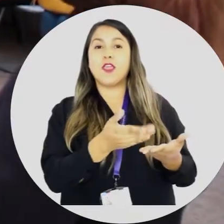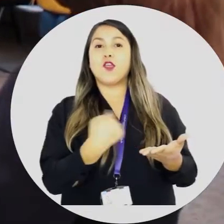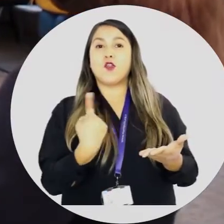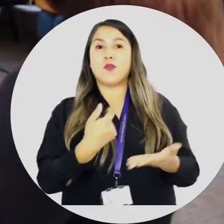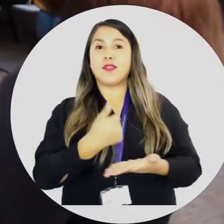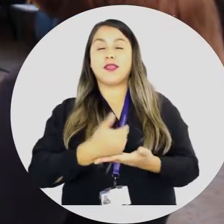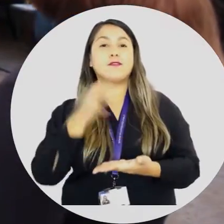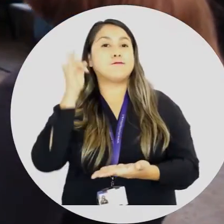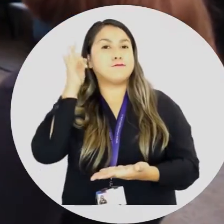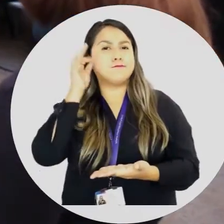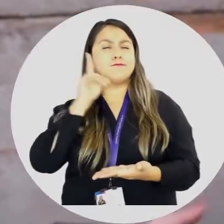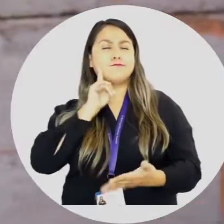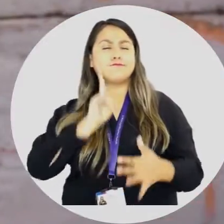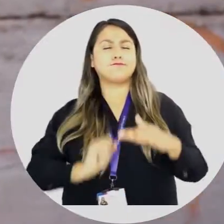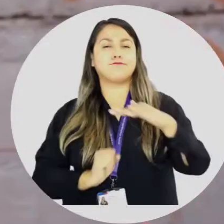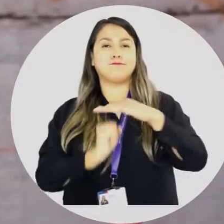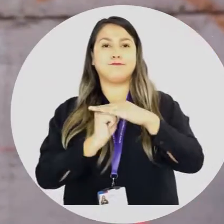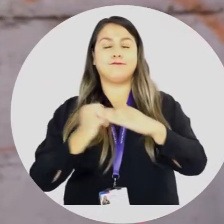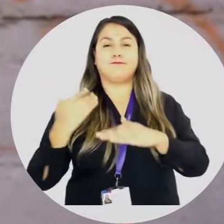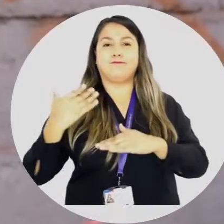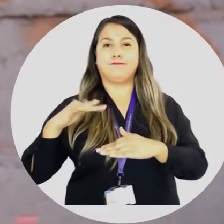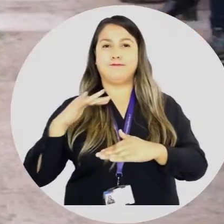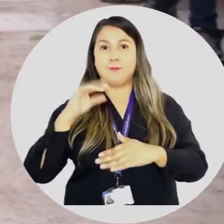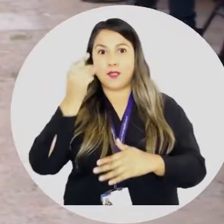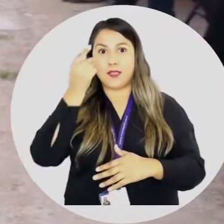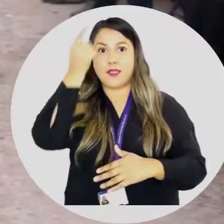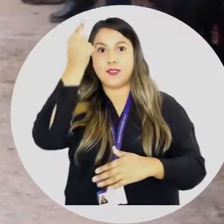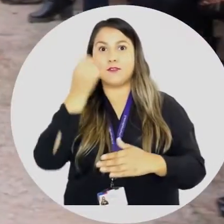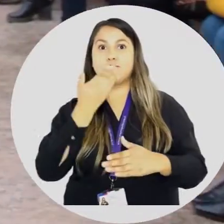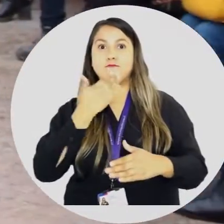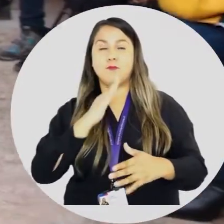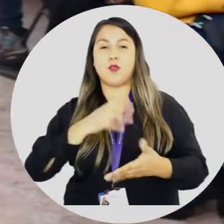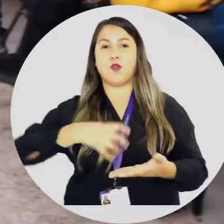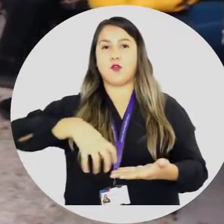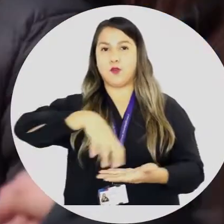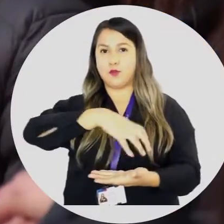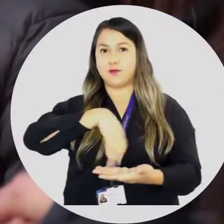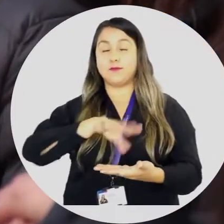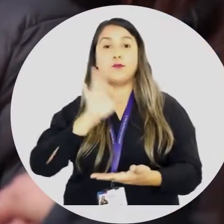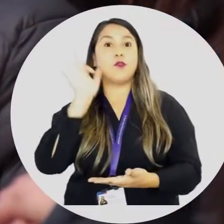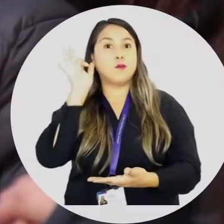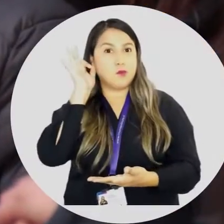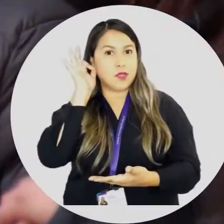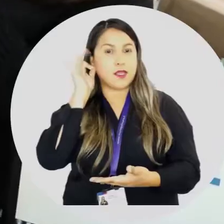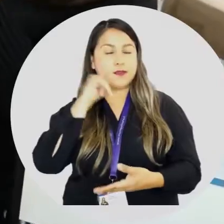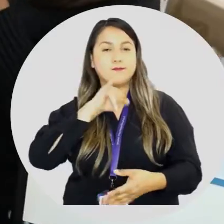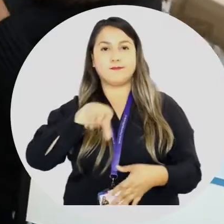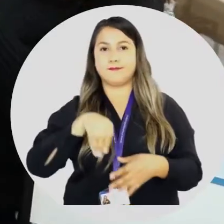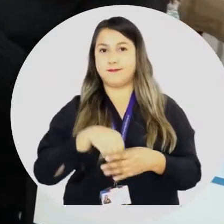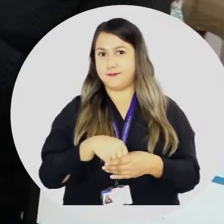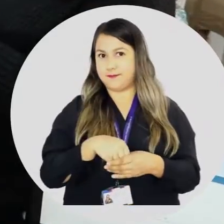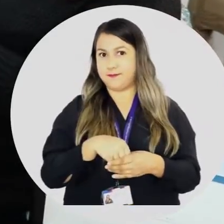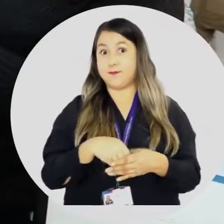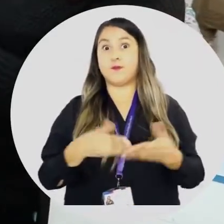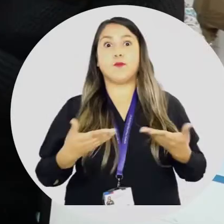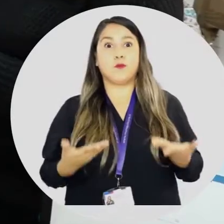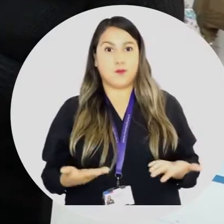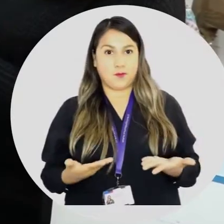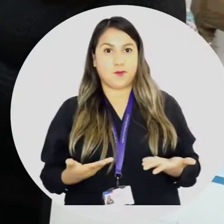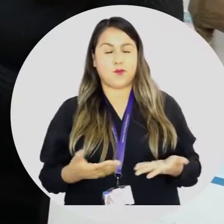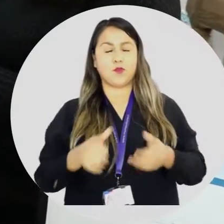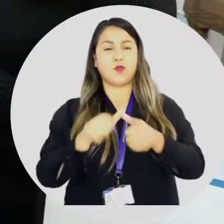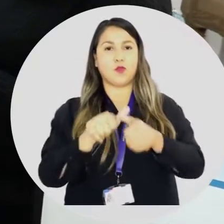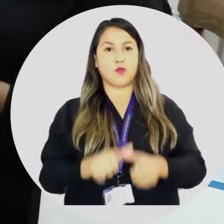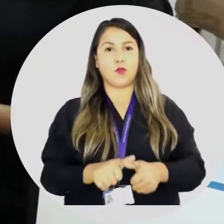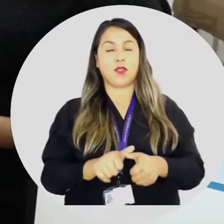Nuestra alcaldía ciudadana tiene pilares esenciales para la creación de una mejor comuna, mujeres e inclusión. Por